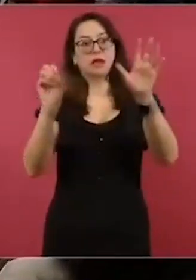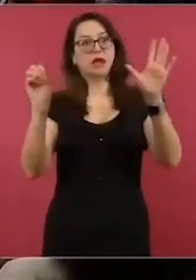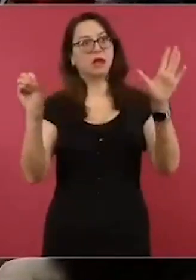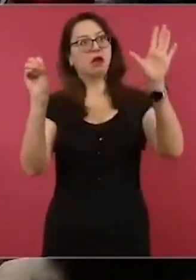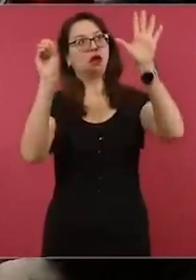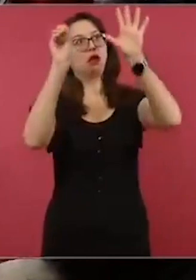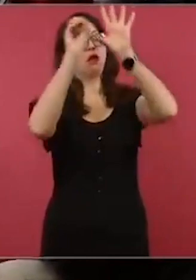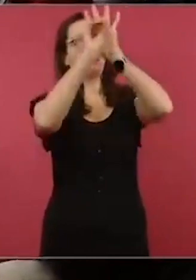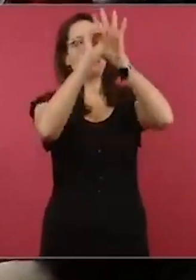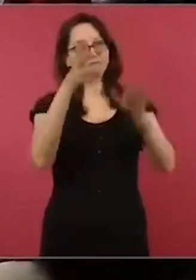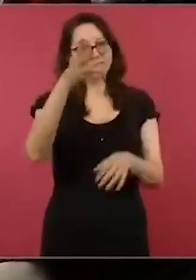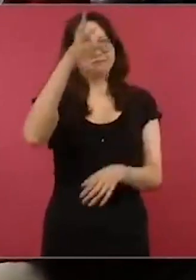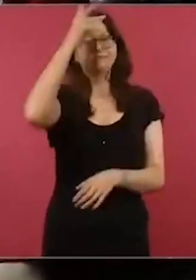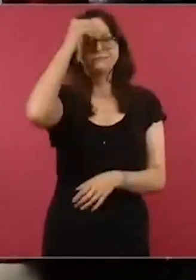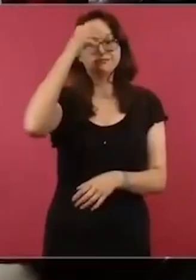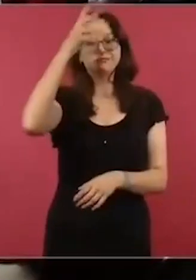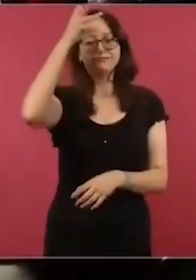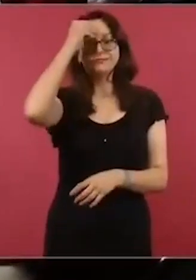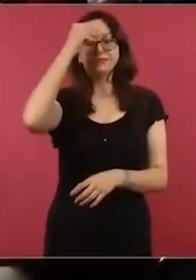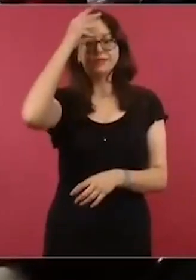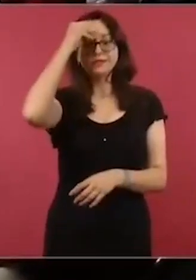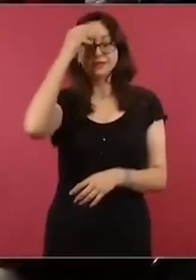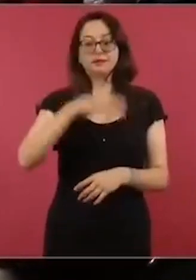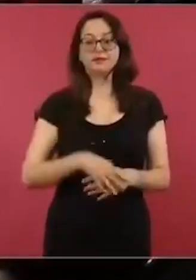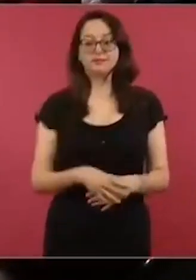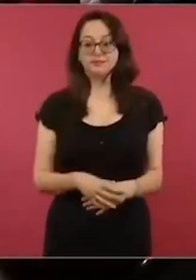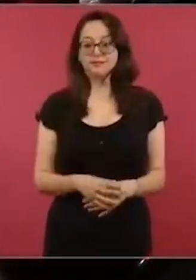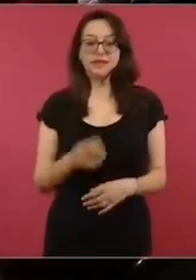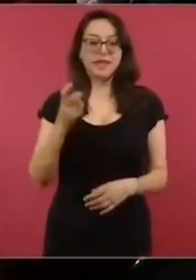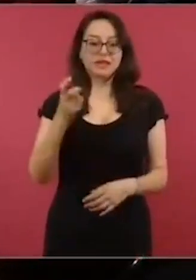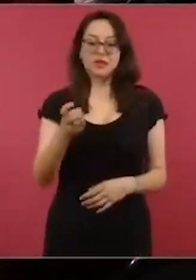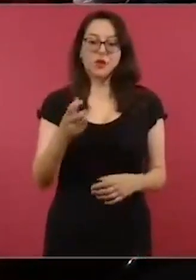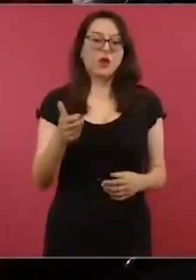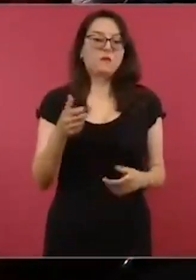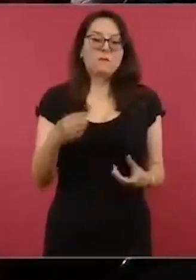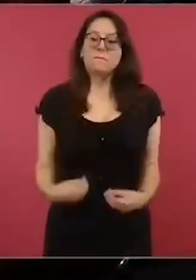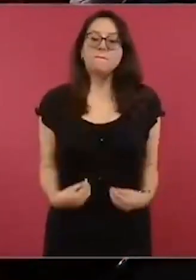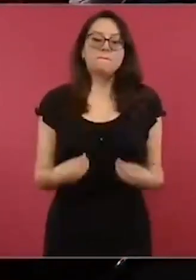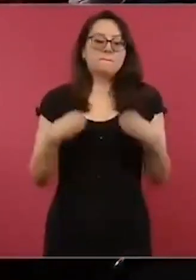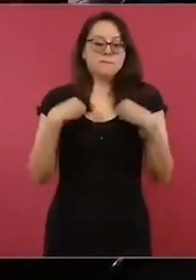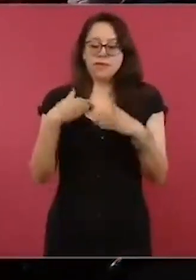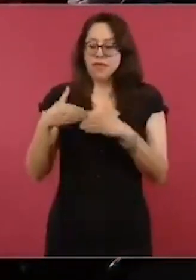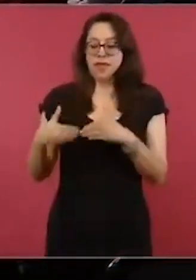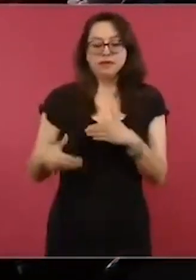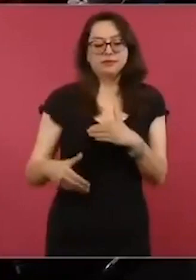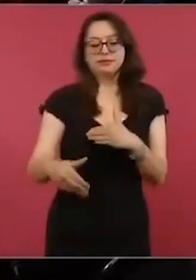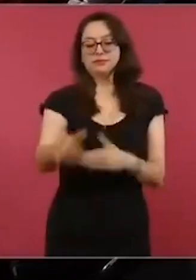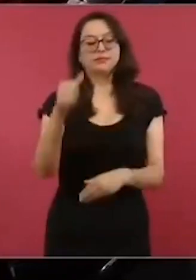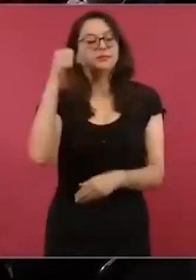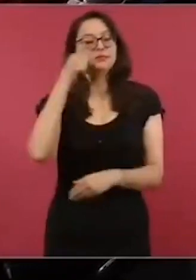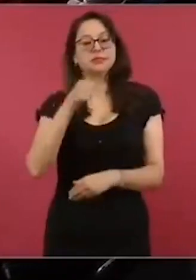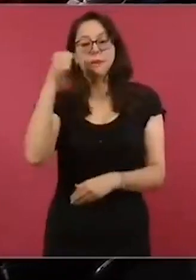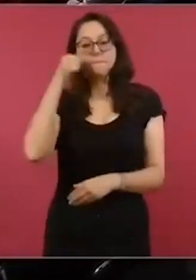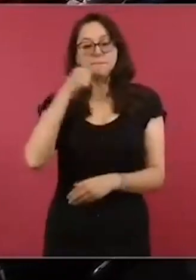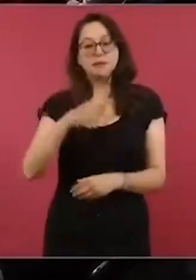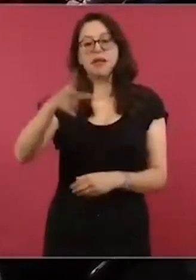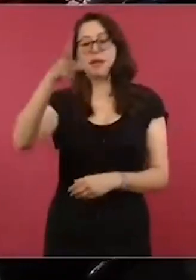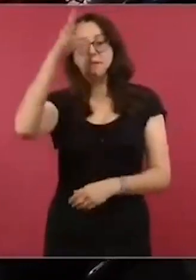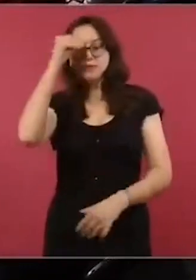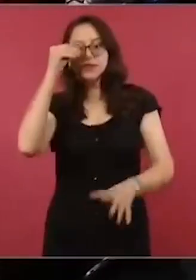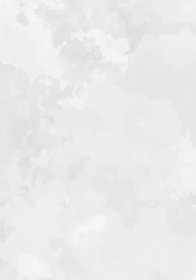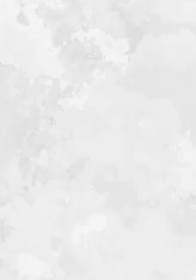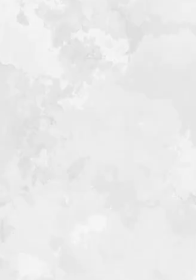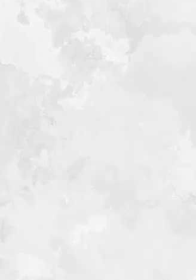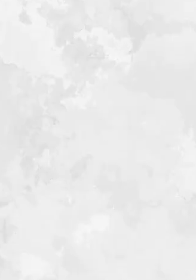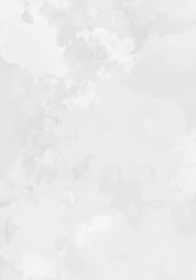se aprende Es la vida un proceso de enseñanza, aprendizaje